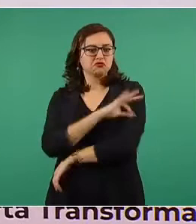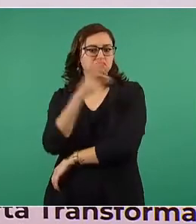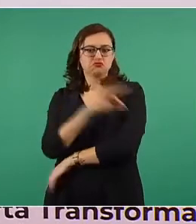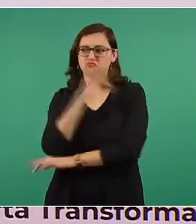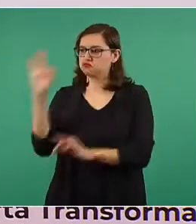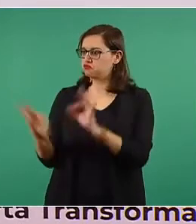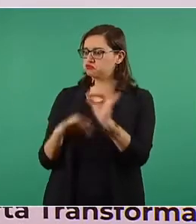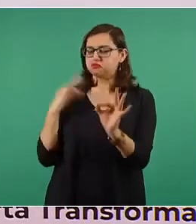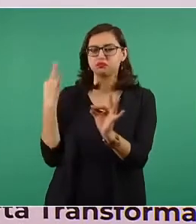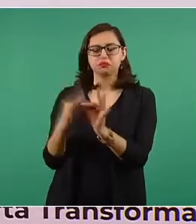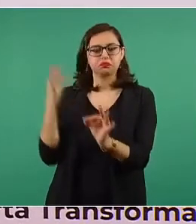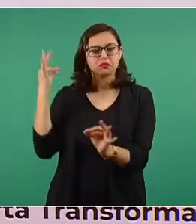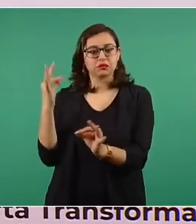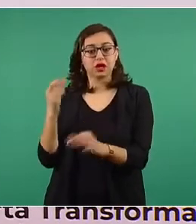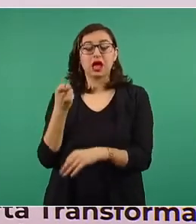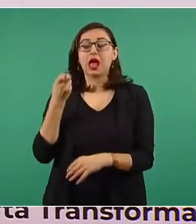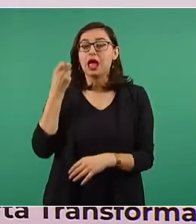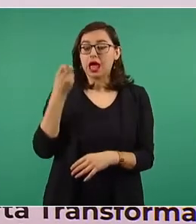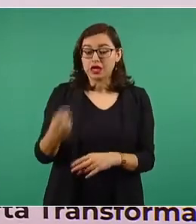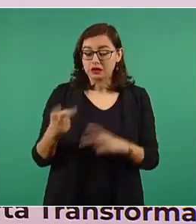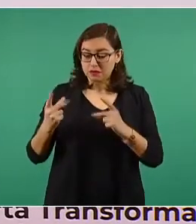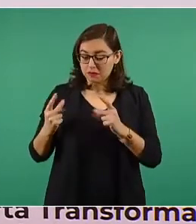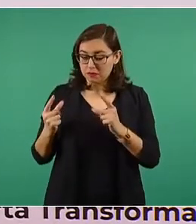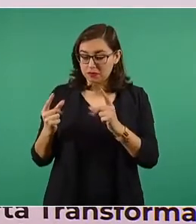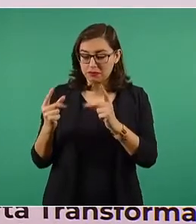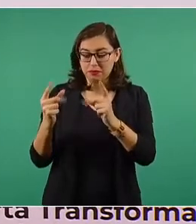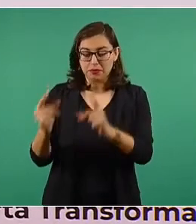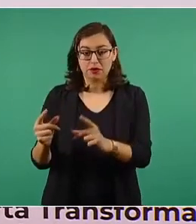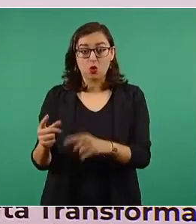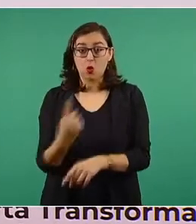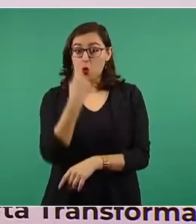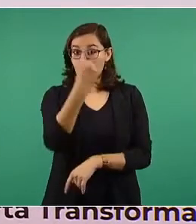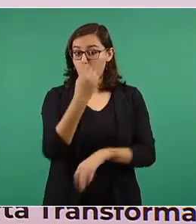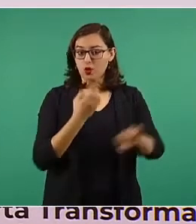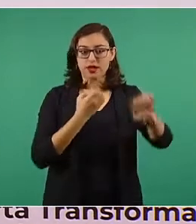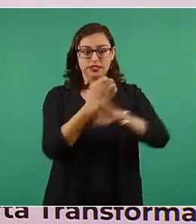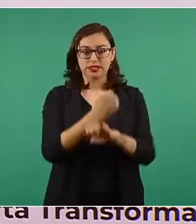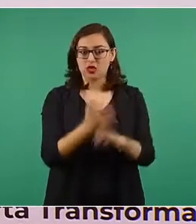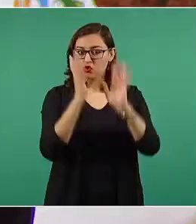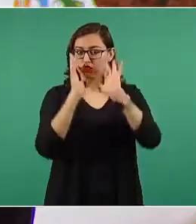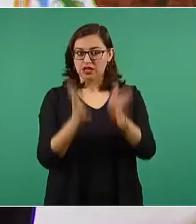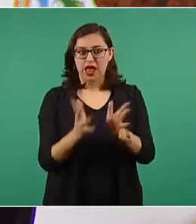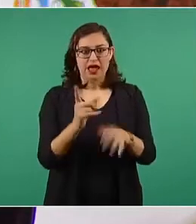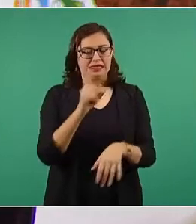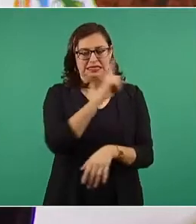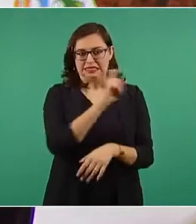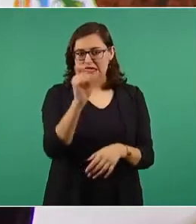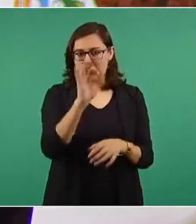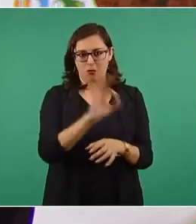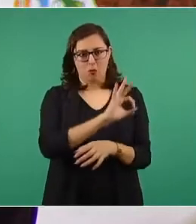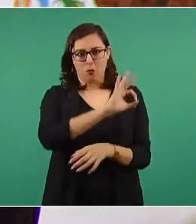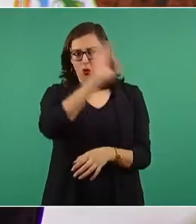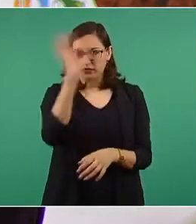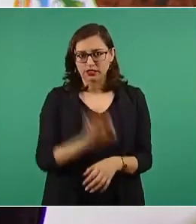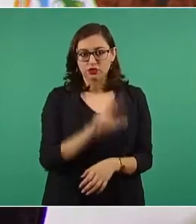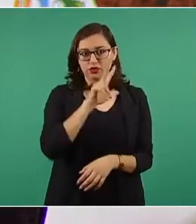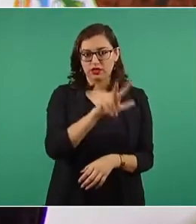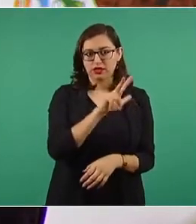labor preventiva en Baja California. Es la primera entidad de las 32